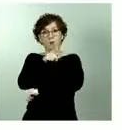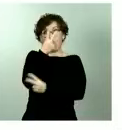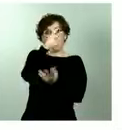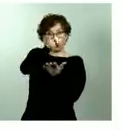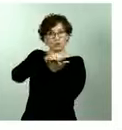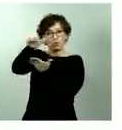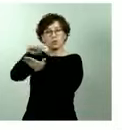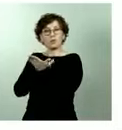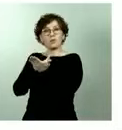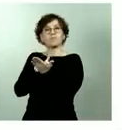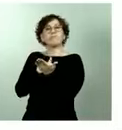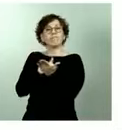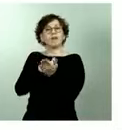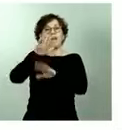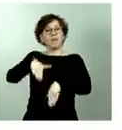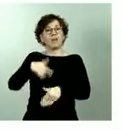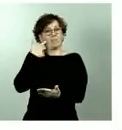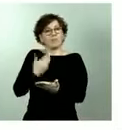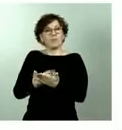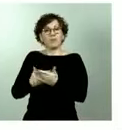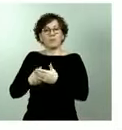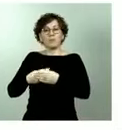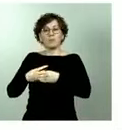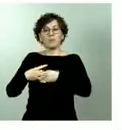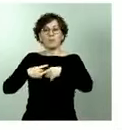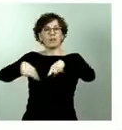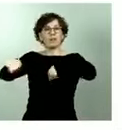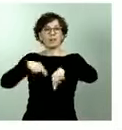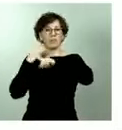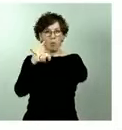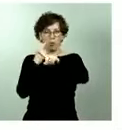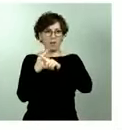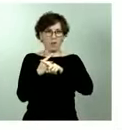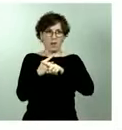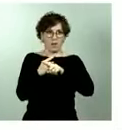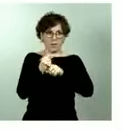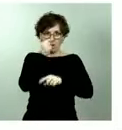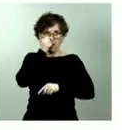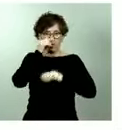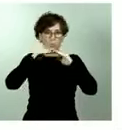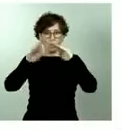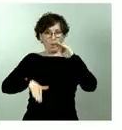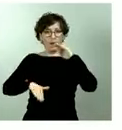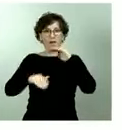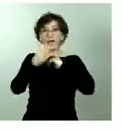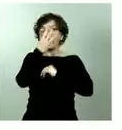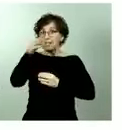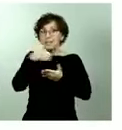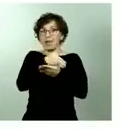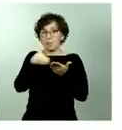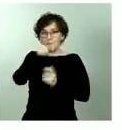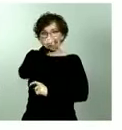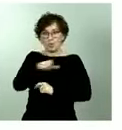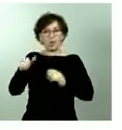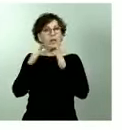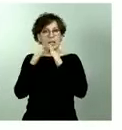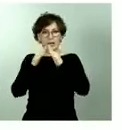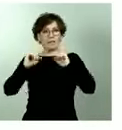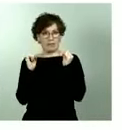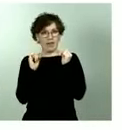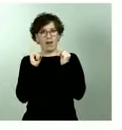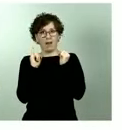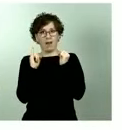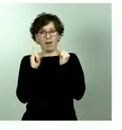muy baja y que cerca de 30 millones de españoles se encuentran en sus casas, el doble que antes de decretar